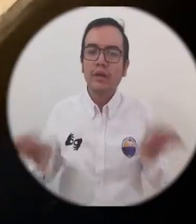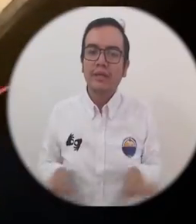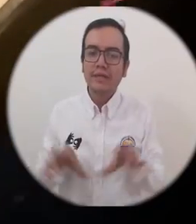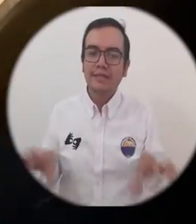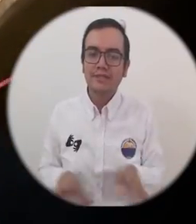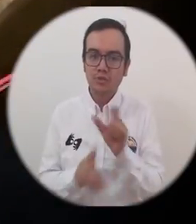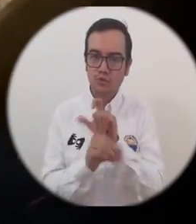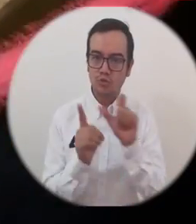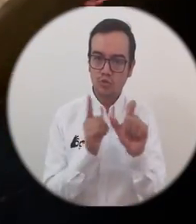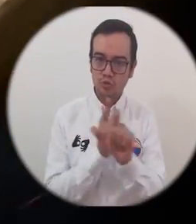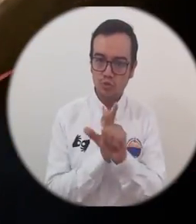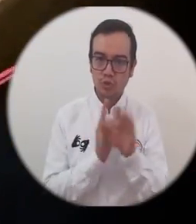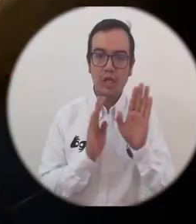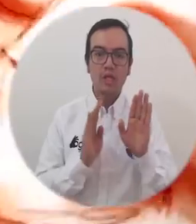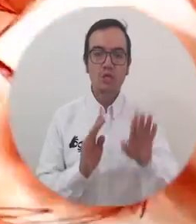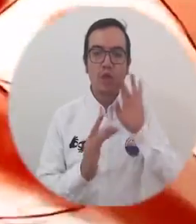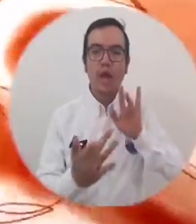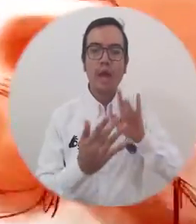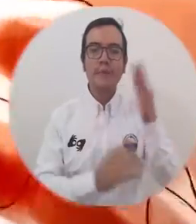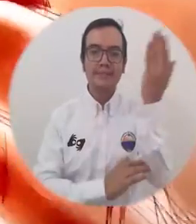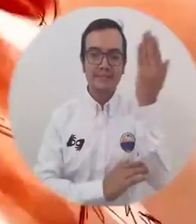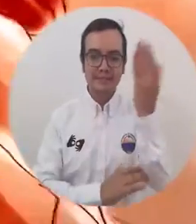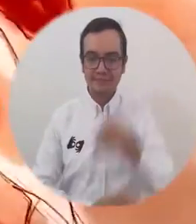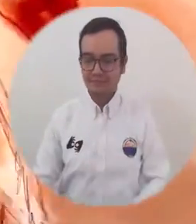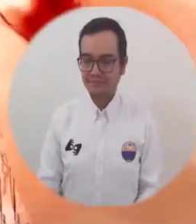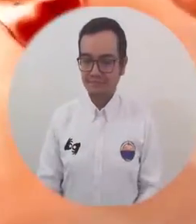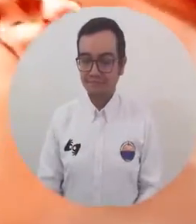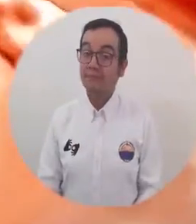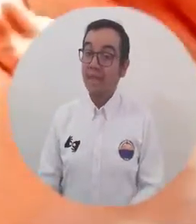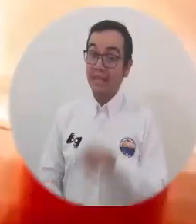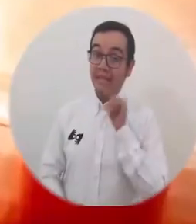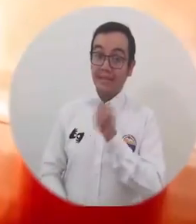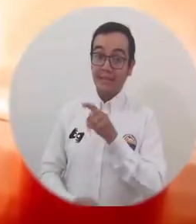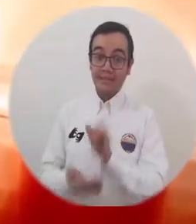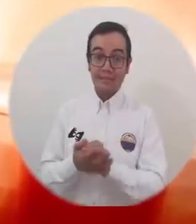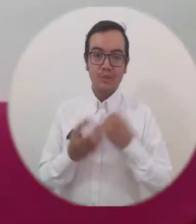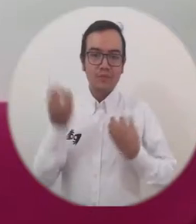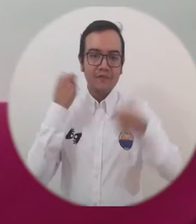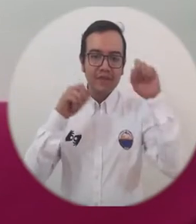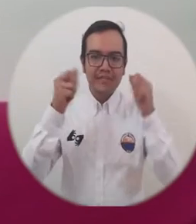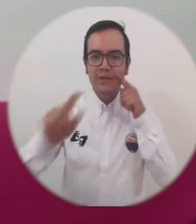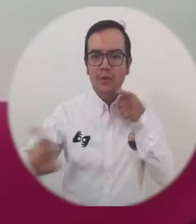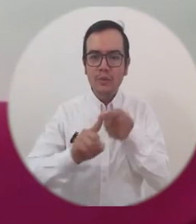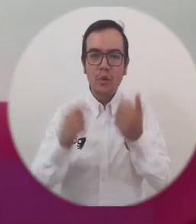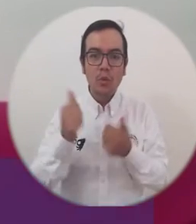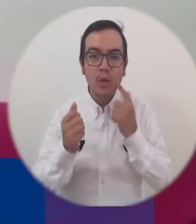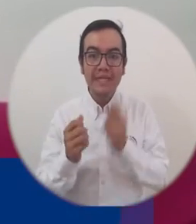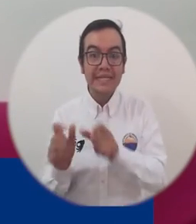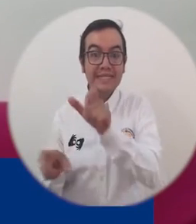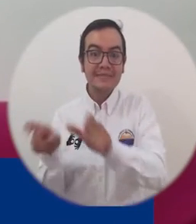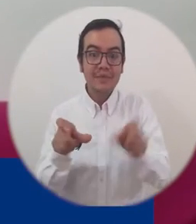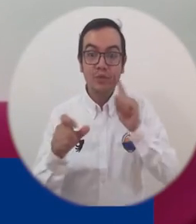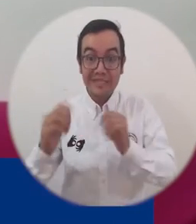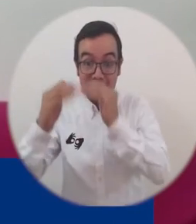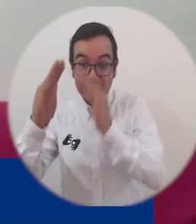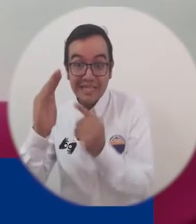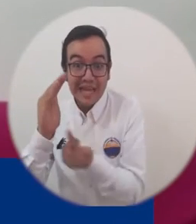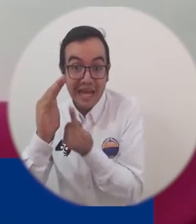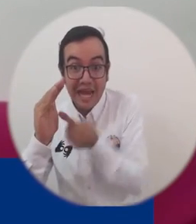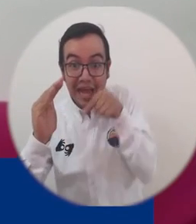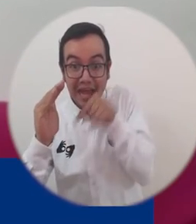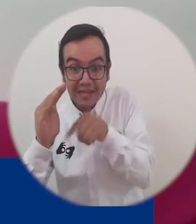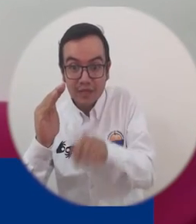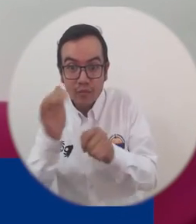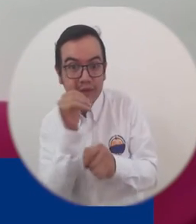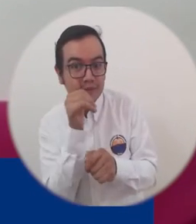cultural en relación con el área audiovisual. Este festival tiene como objetivo crear un espacio donde las personas desde sus casas